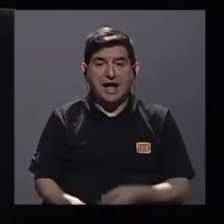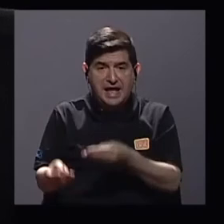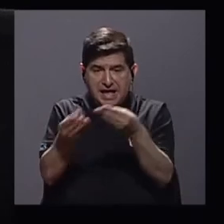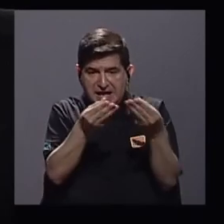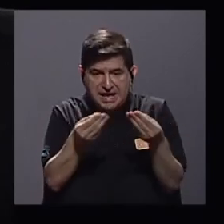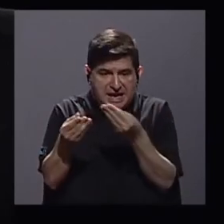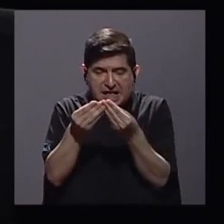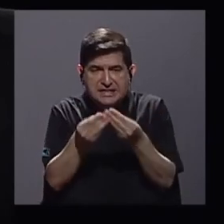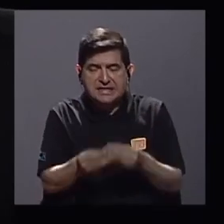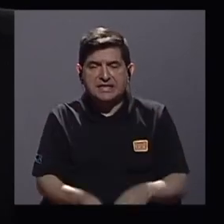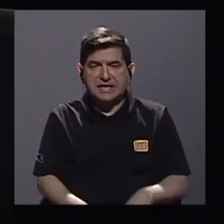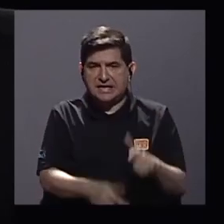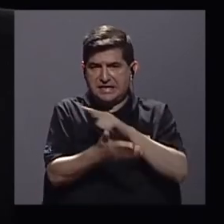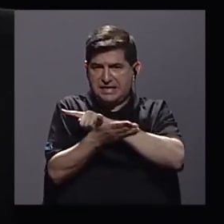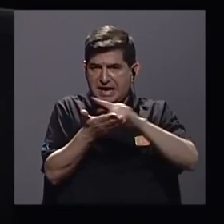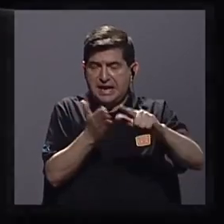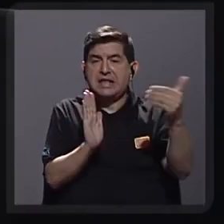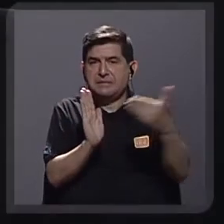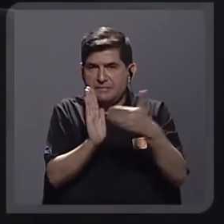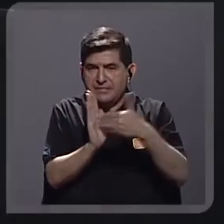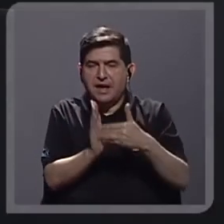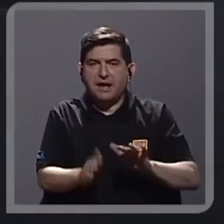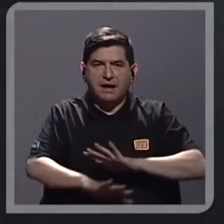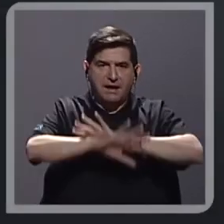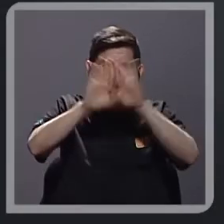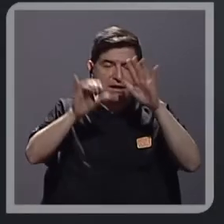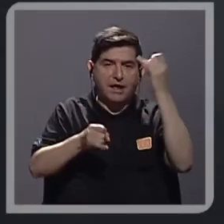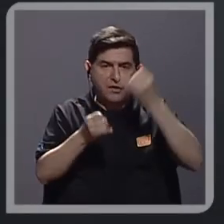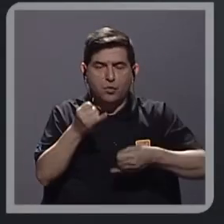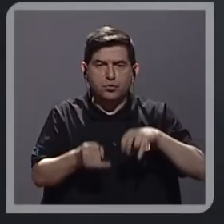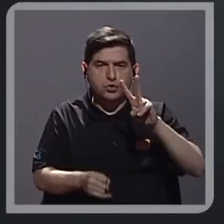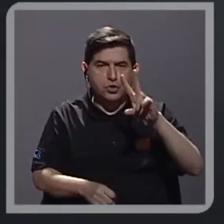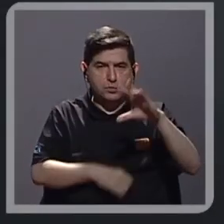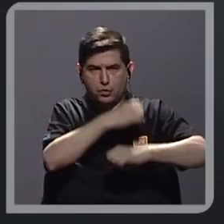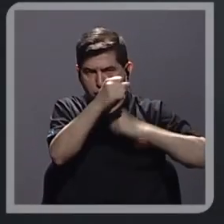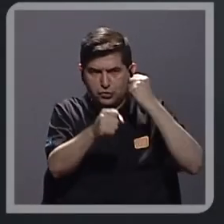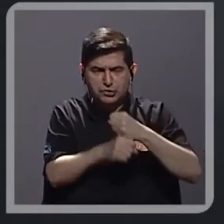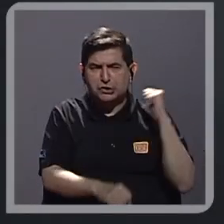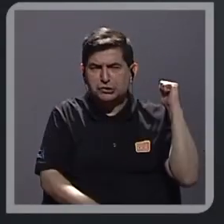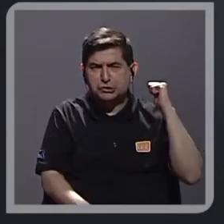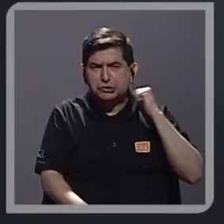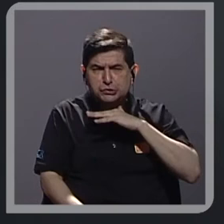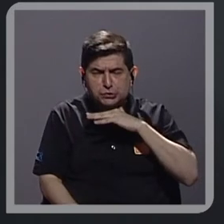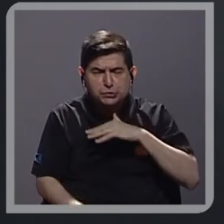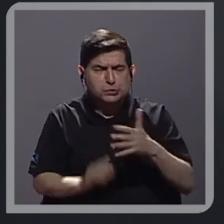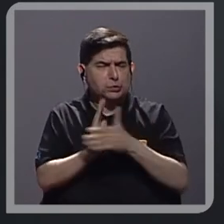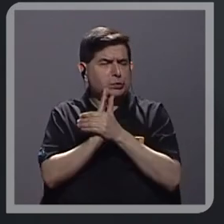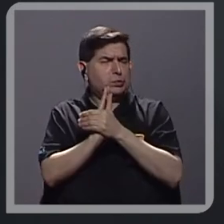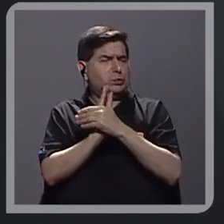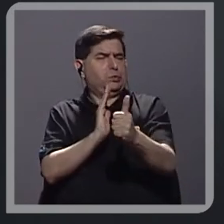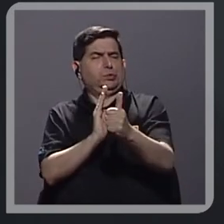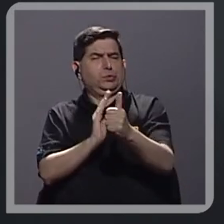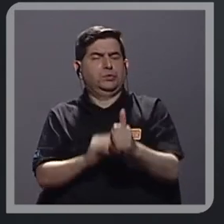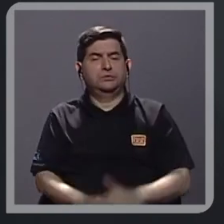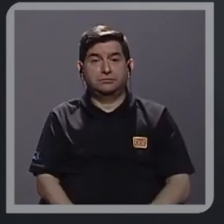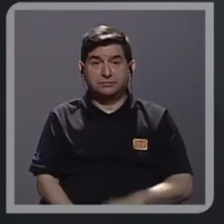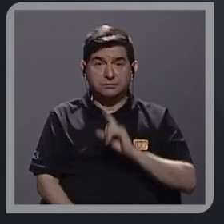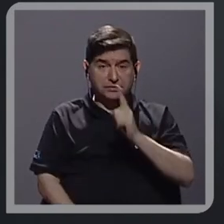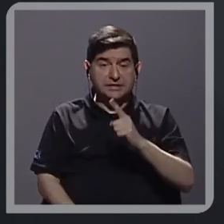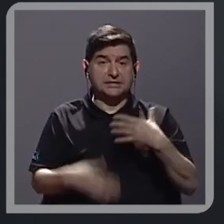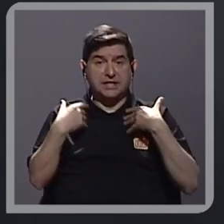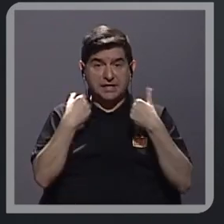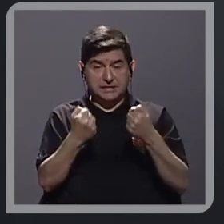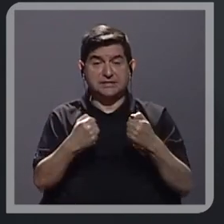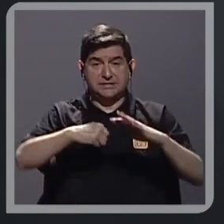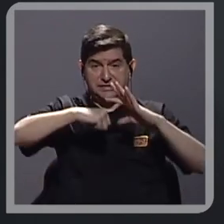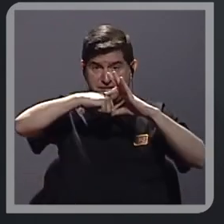se vio afectada porque es claro que en los últimos 200 años la contaminación ha sido tan potente como para decir que la salud